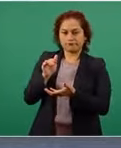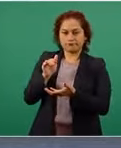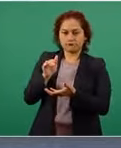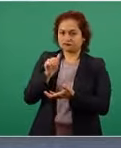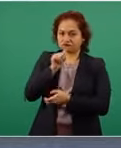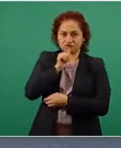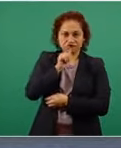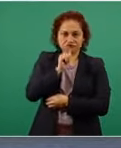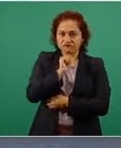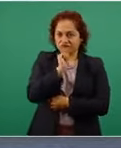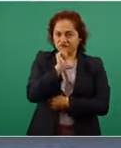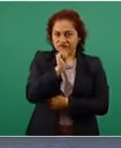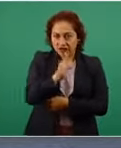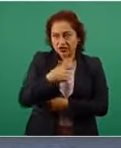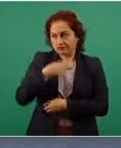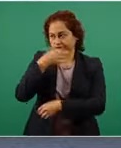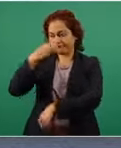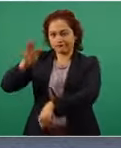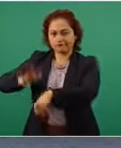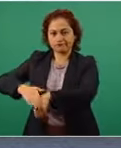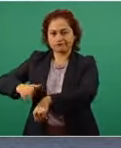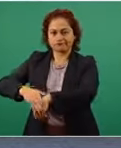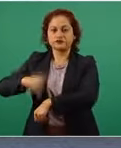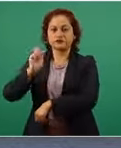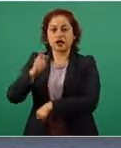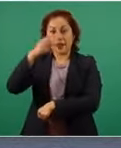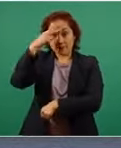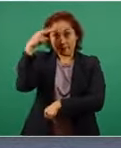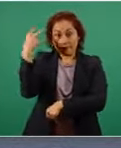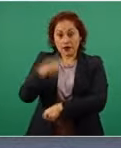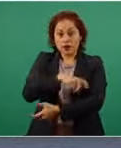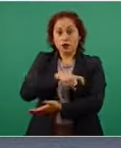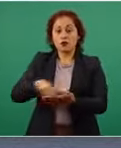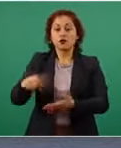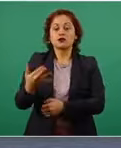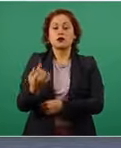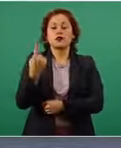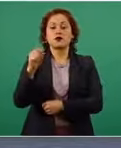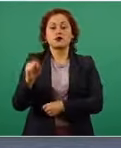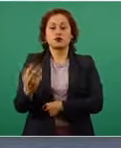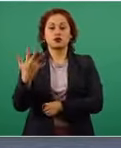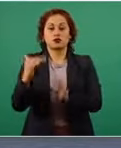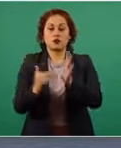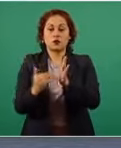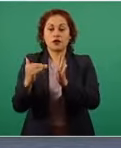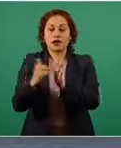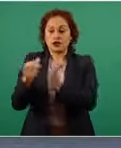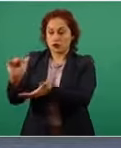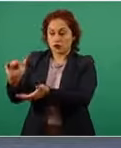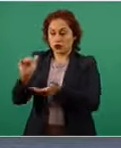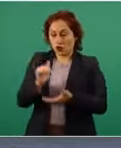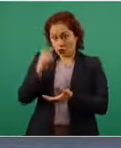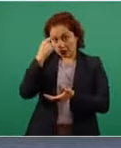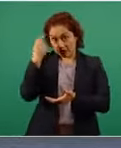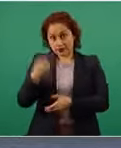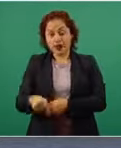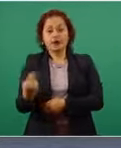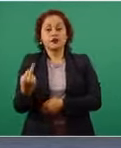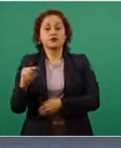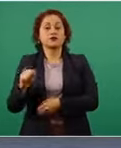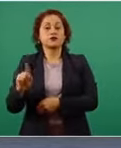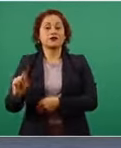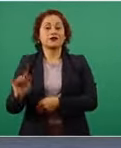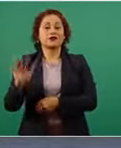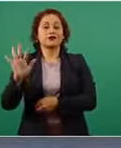también. México ahí adquirió 51.5 millones de dosis para 25.75